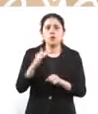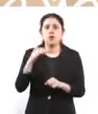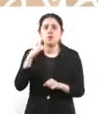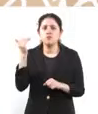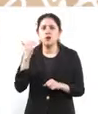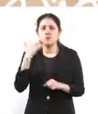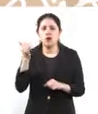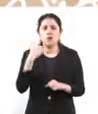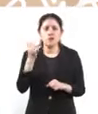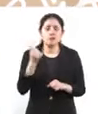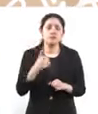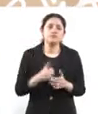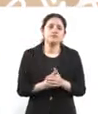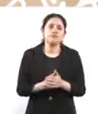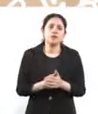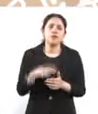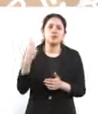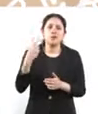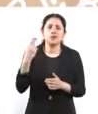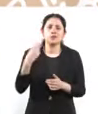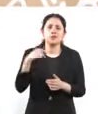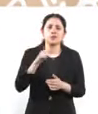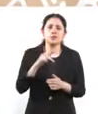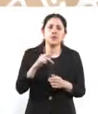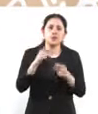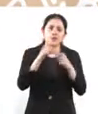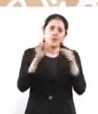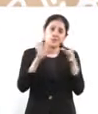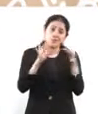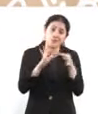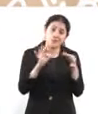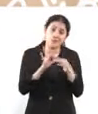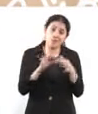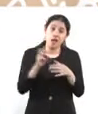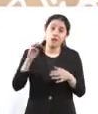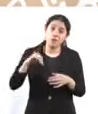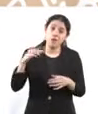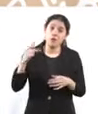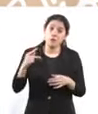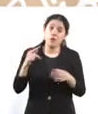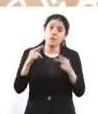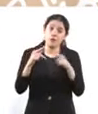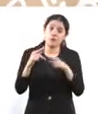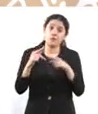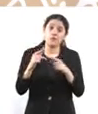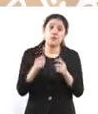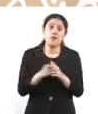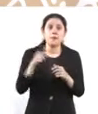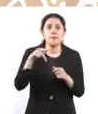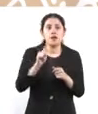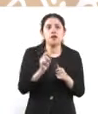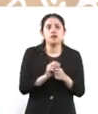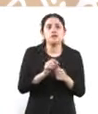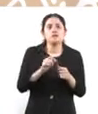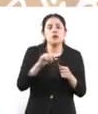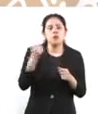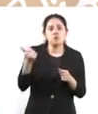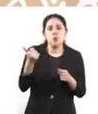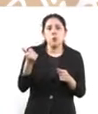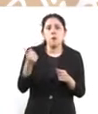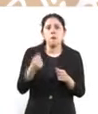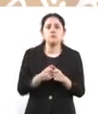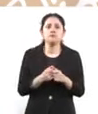tiene que estar bien establecida por parte del Ministerio Público, pero también hay otros delitos que se establecen como prisión